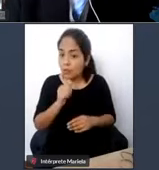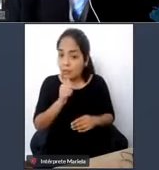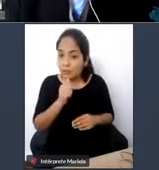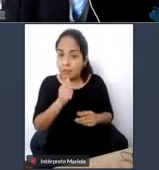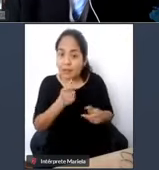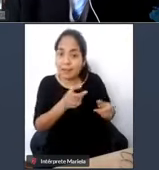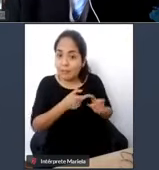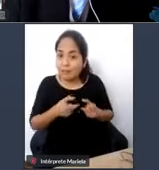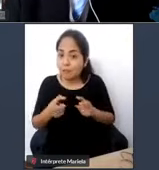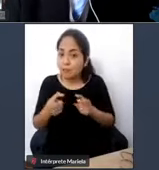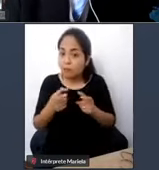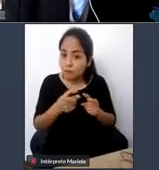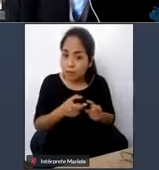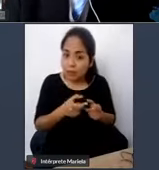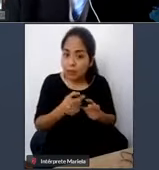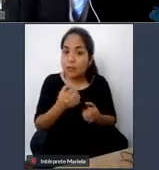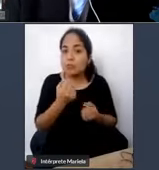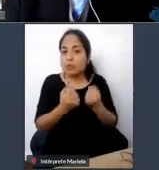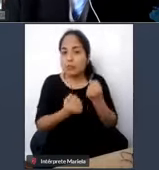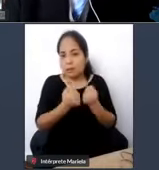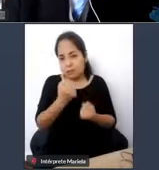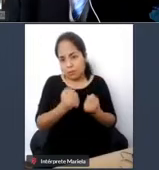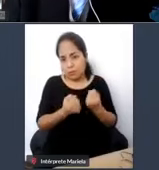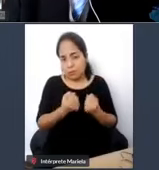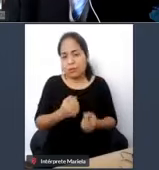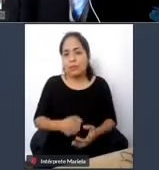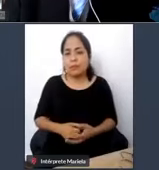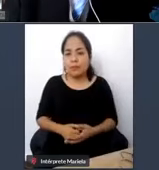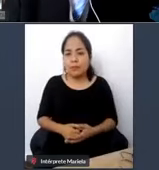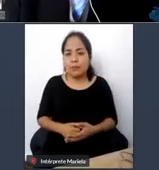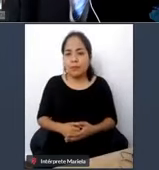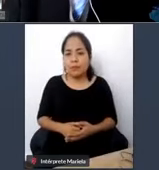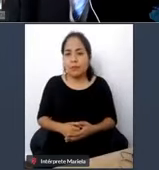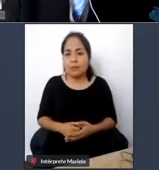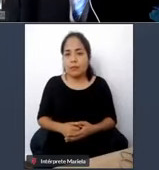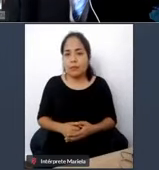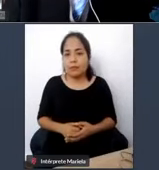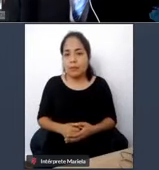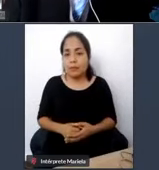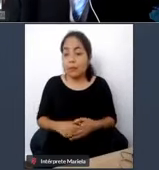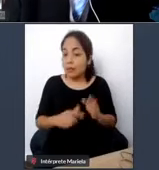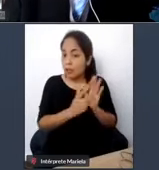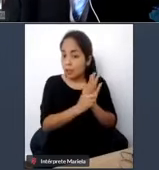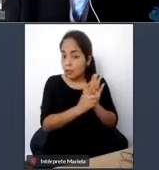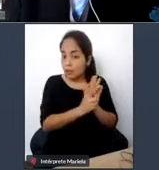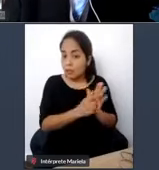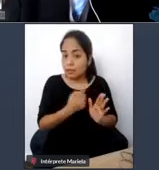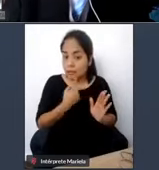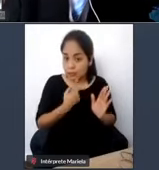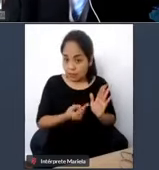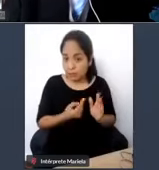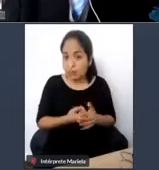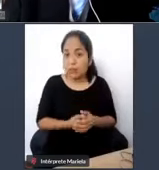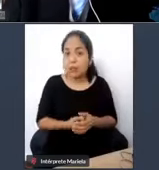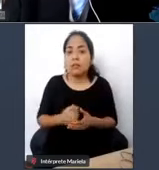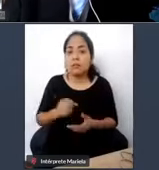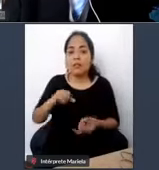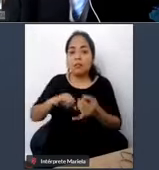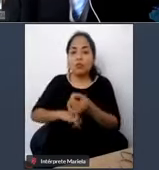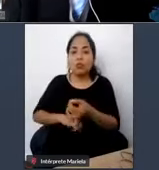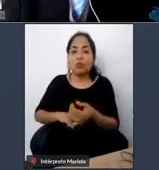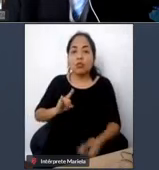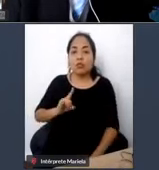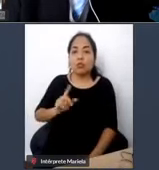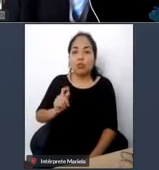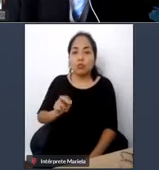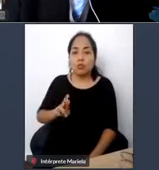del transporte. El reglamento de la ley dice que el que se encarga de esto es el SUTRAN pero el SUTRAN no cuenta